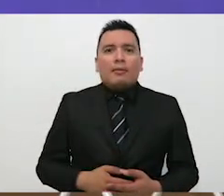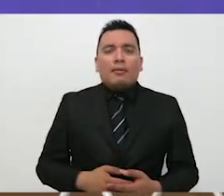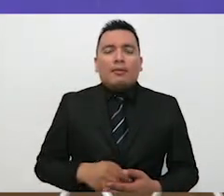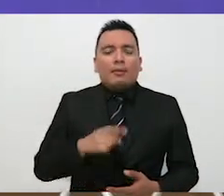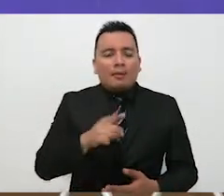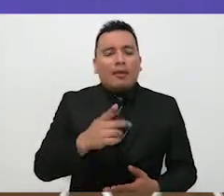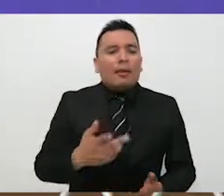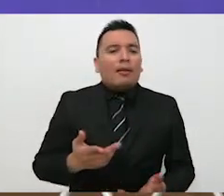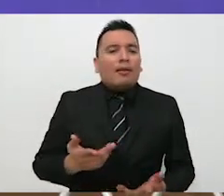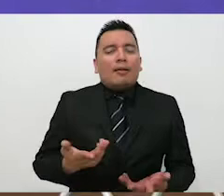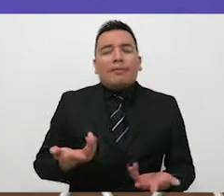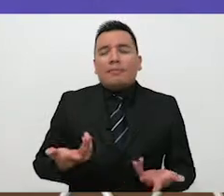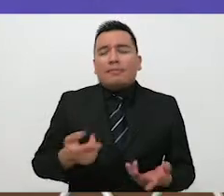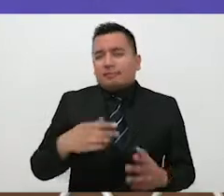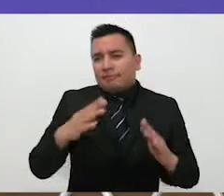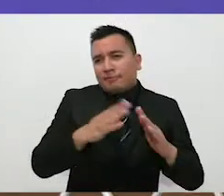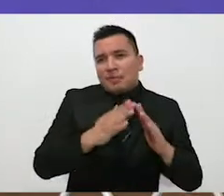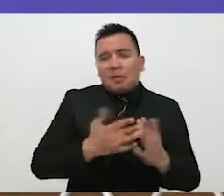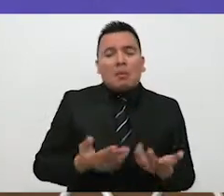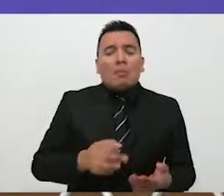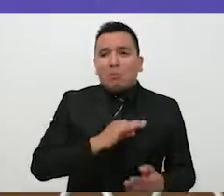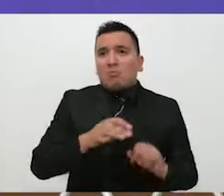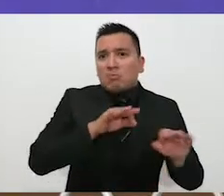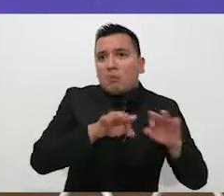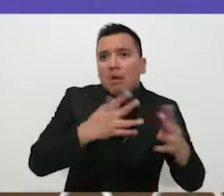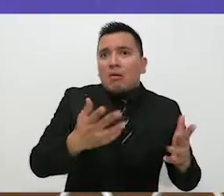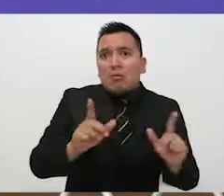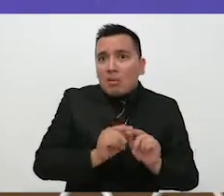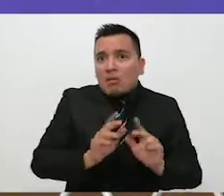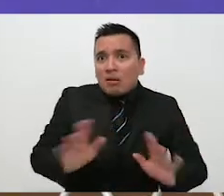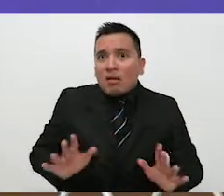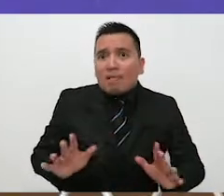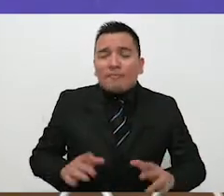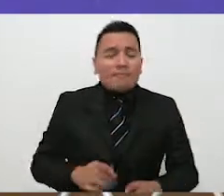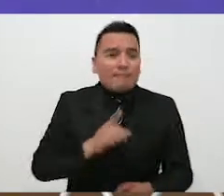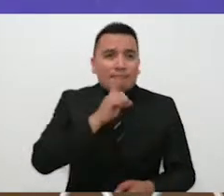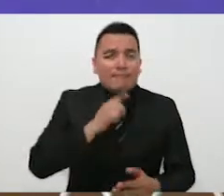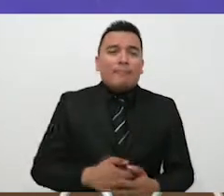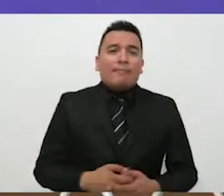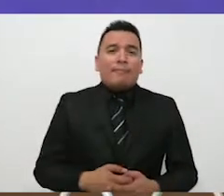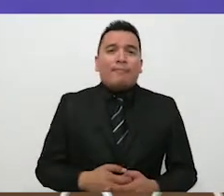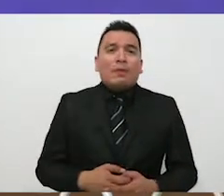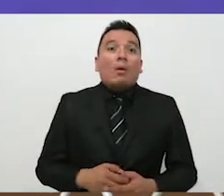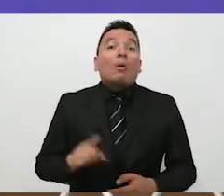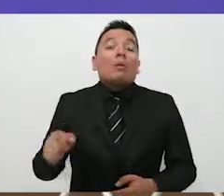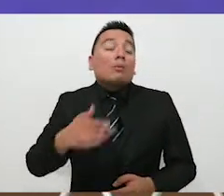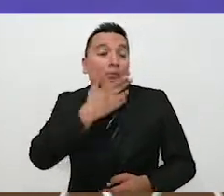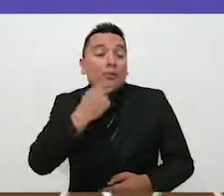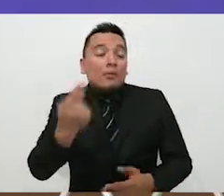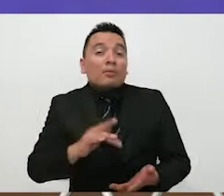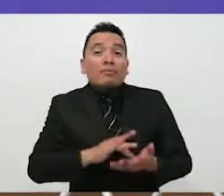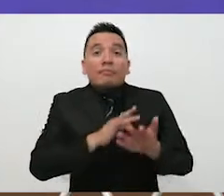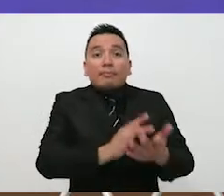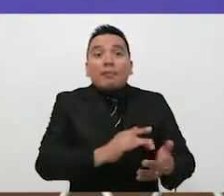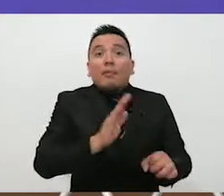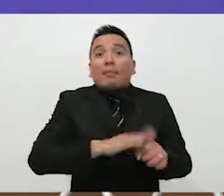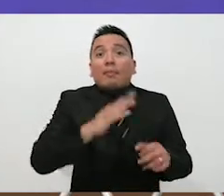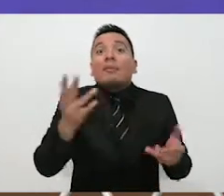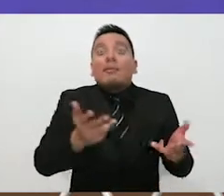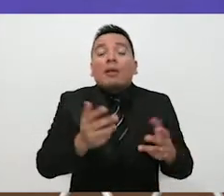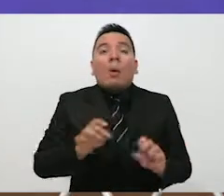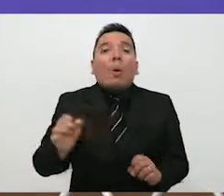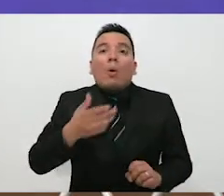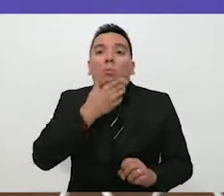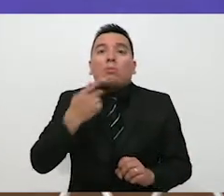del hogar, que pueda trabajar. No, a ver qué el hombre, qué apoyo le tiene que dar o qué responsabilidad